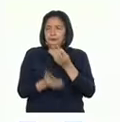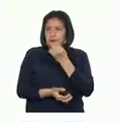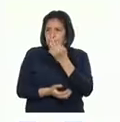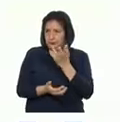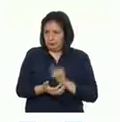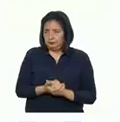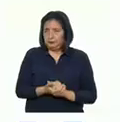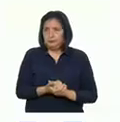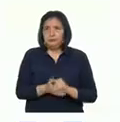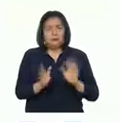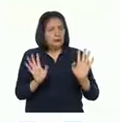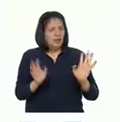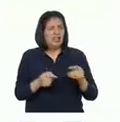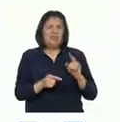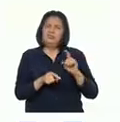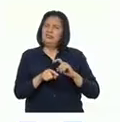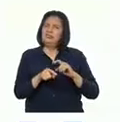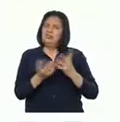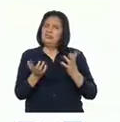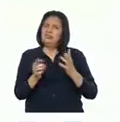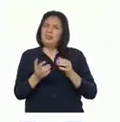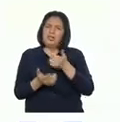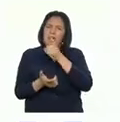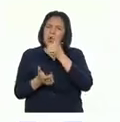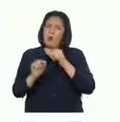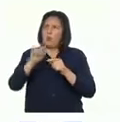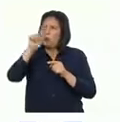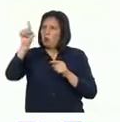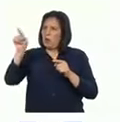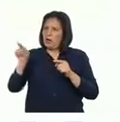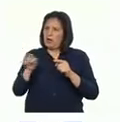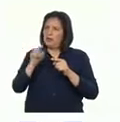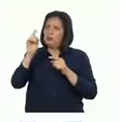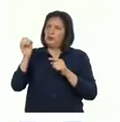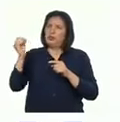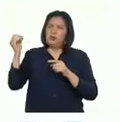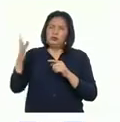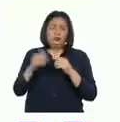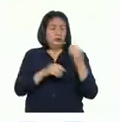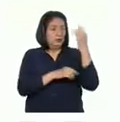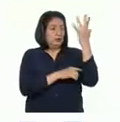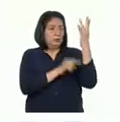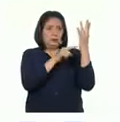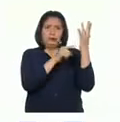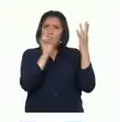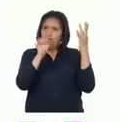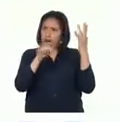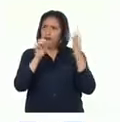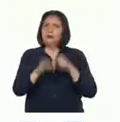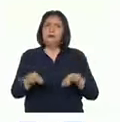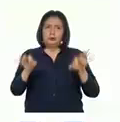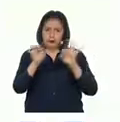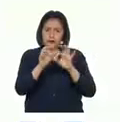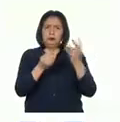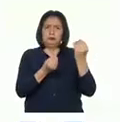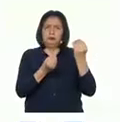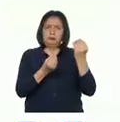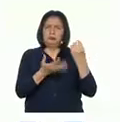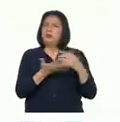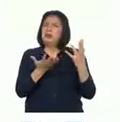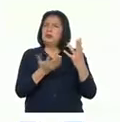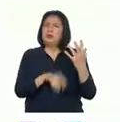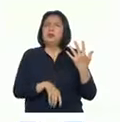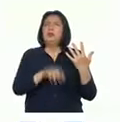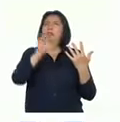alimento en relación con el ciclo del agua. Las plantas son muy importantes porque